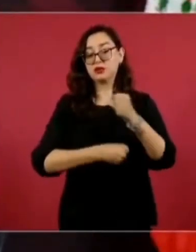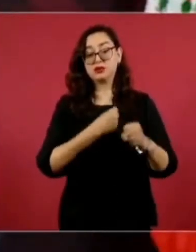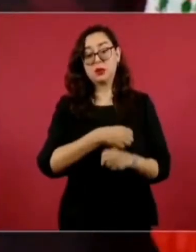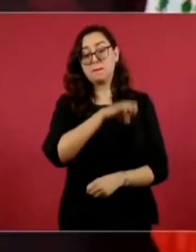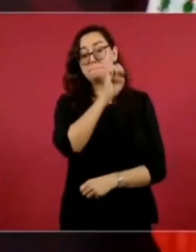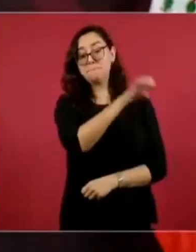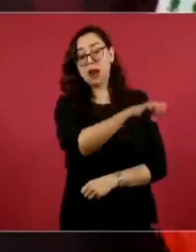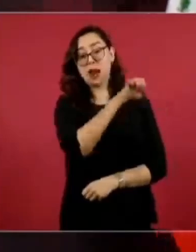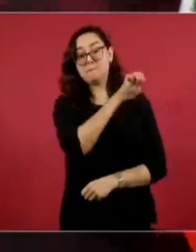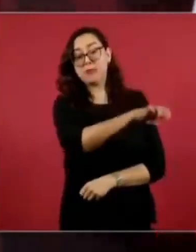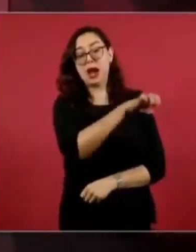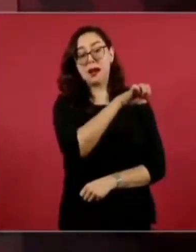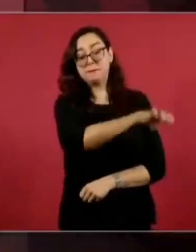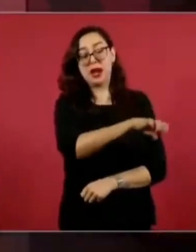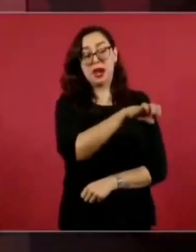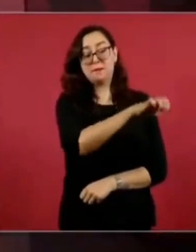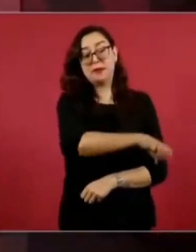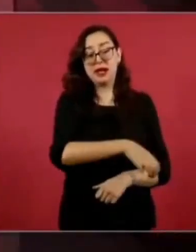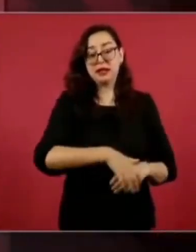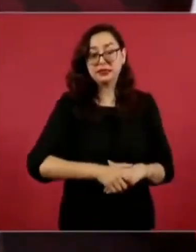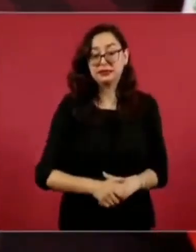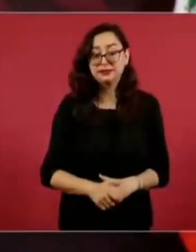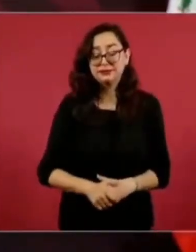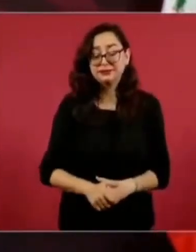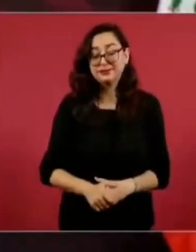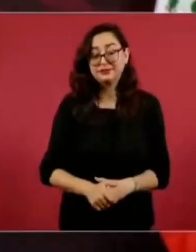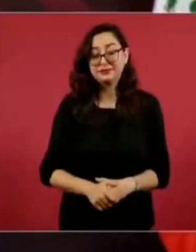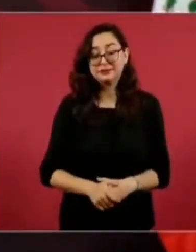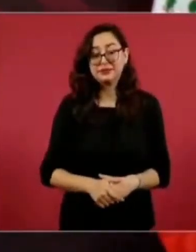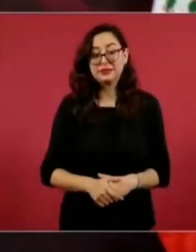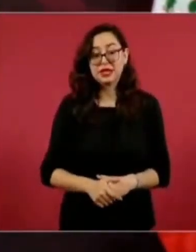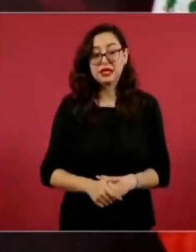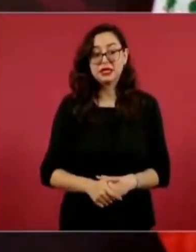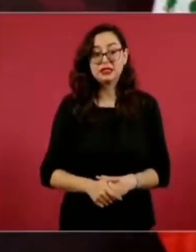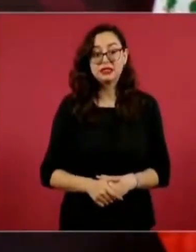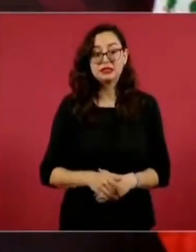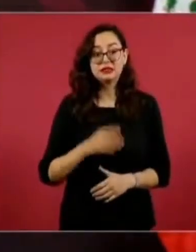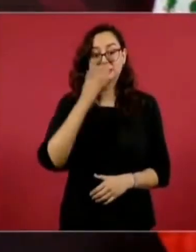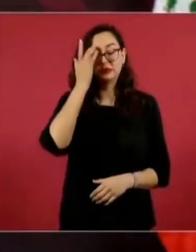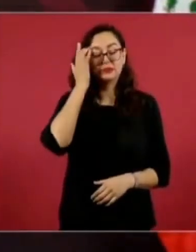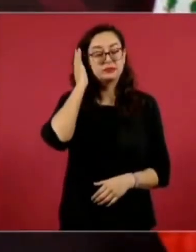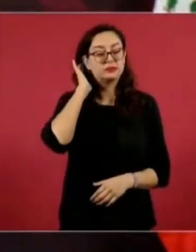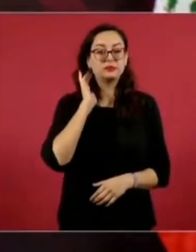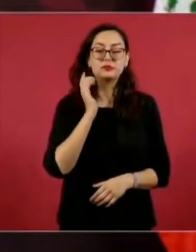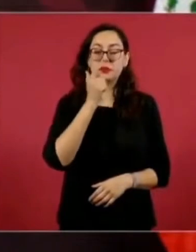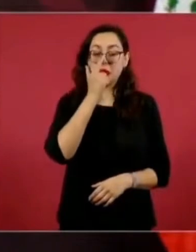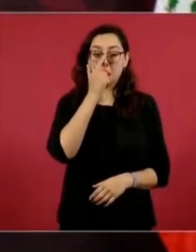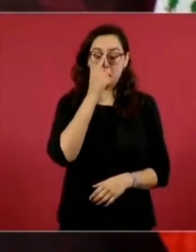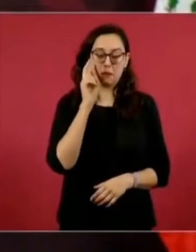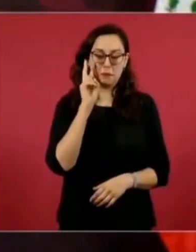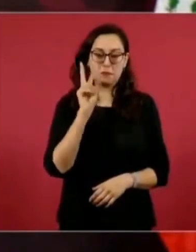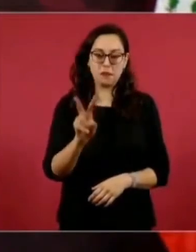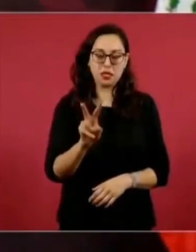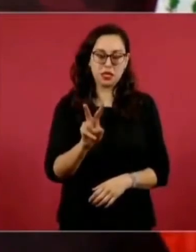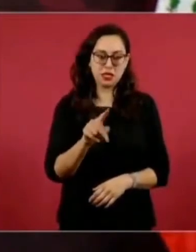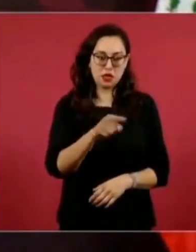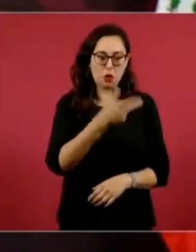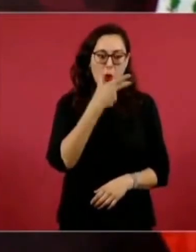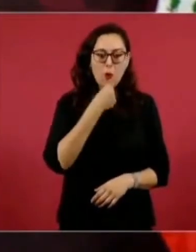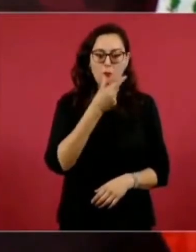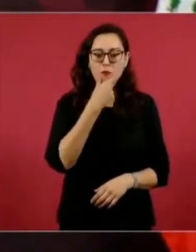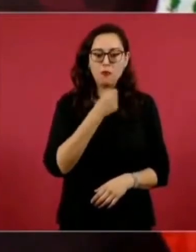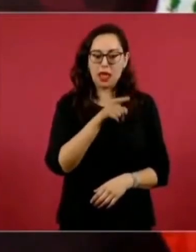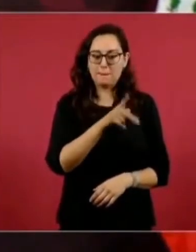Estaba yo viendo, no sé si sea cierto, que hasta un panista sacó un